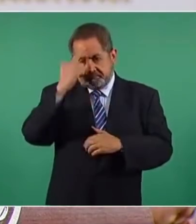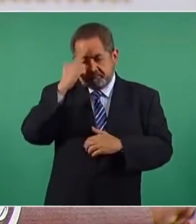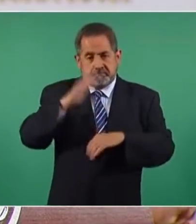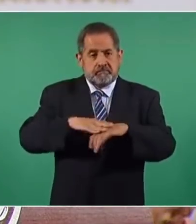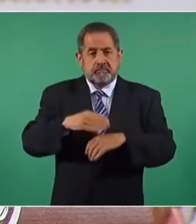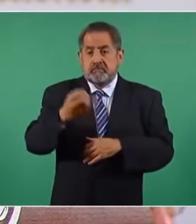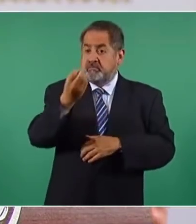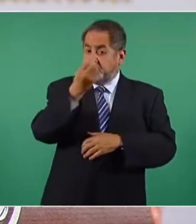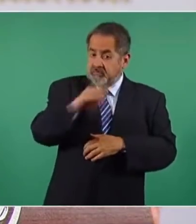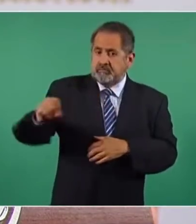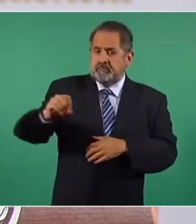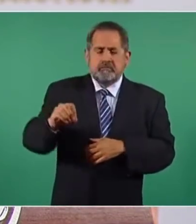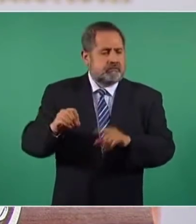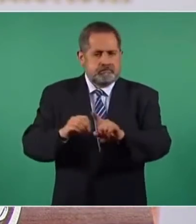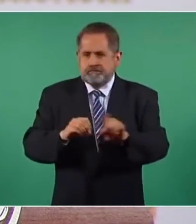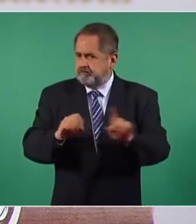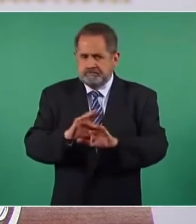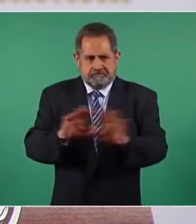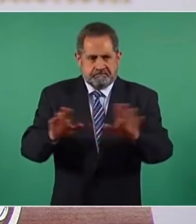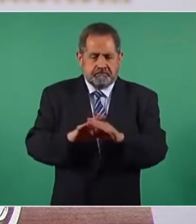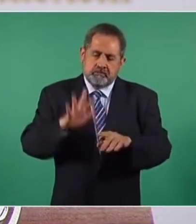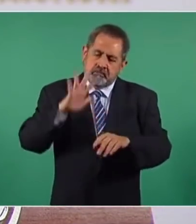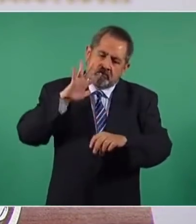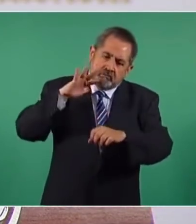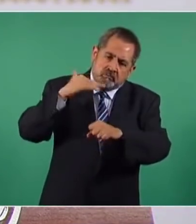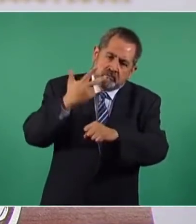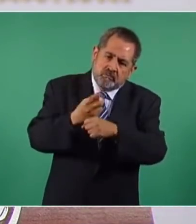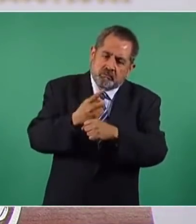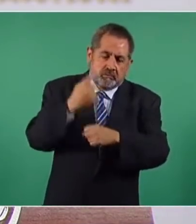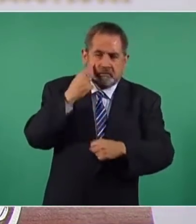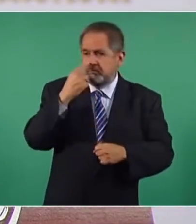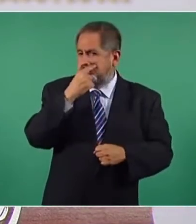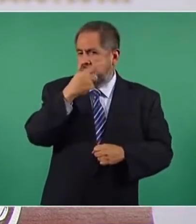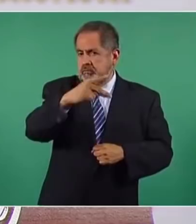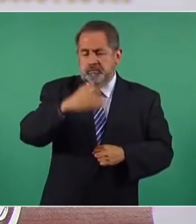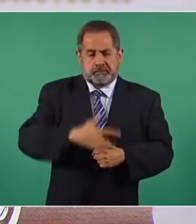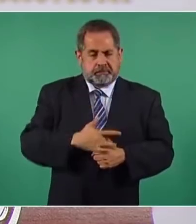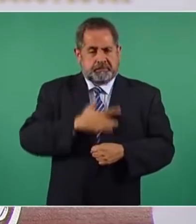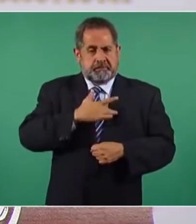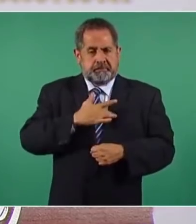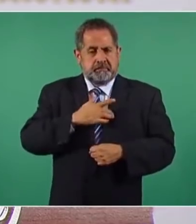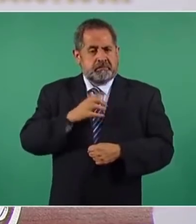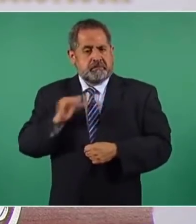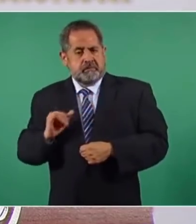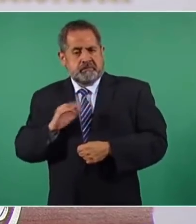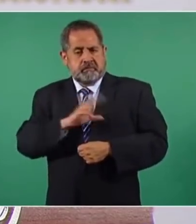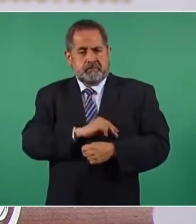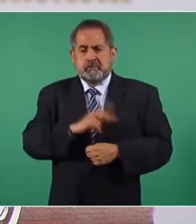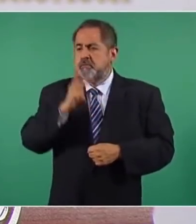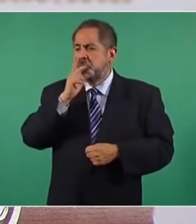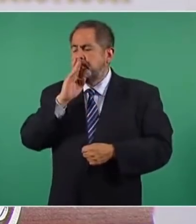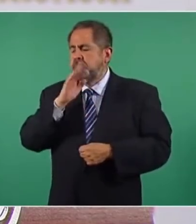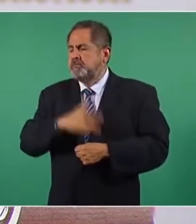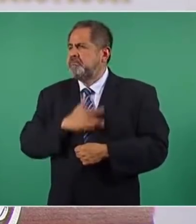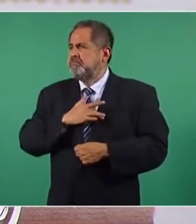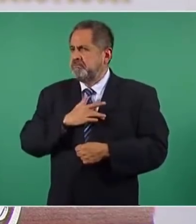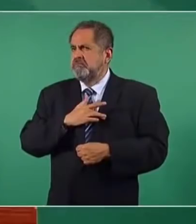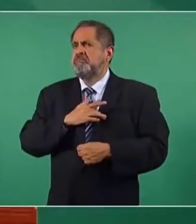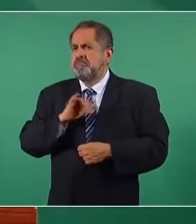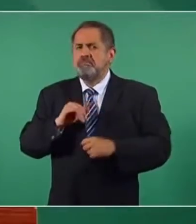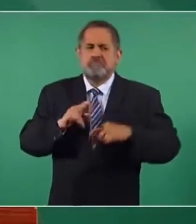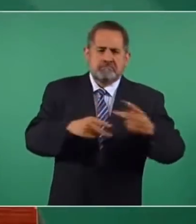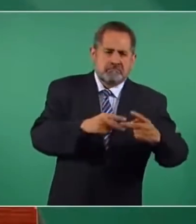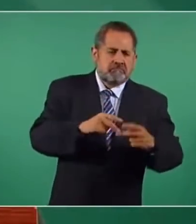obligatorio, es voluntario, es una decisión que tienen que tomar tanto los padres de familia en su momento. Y